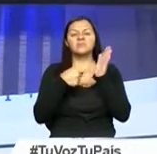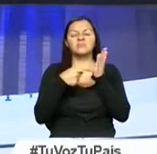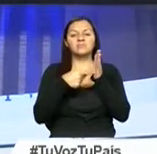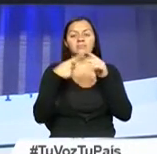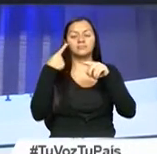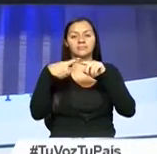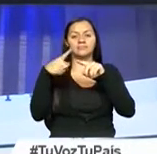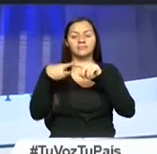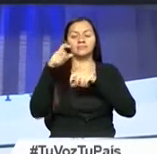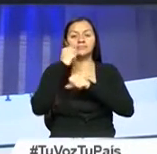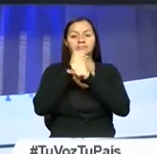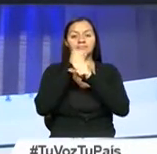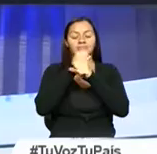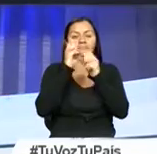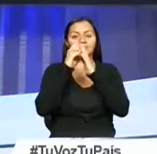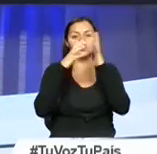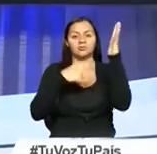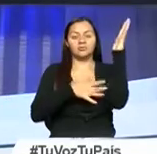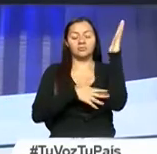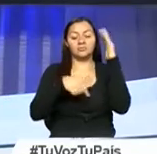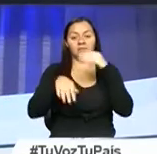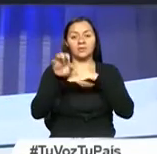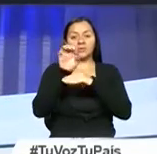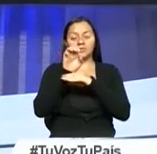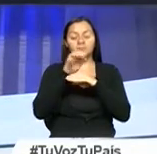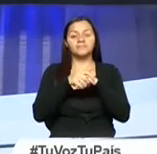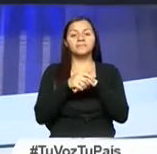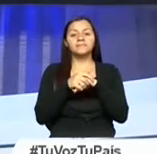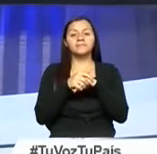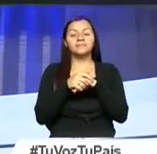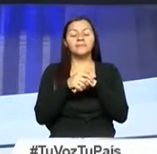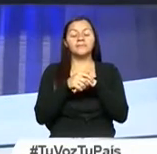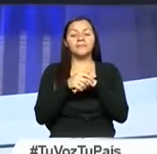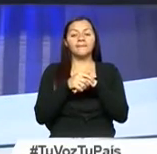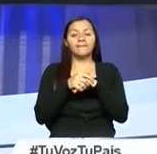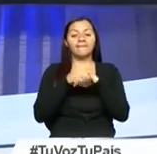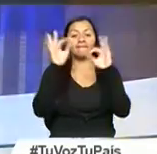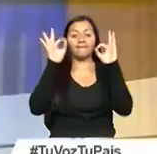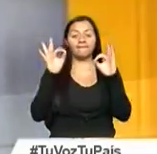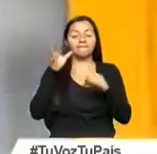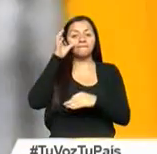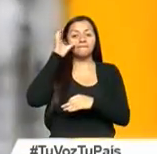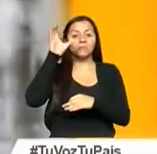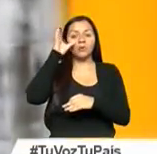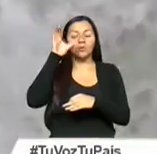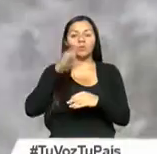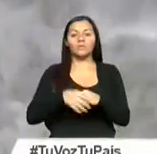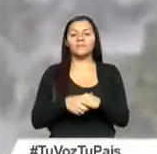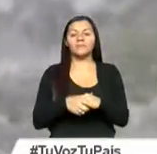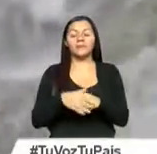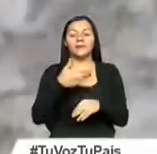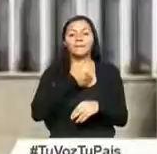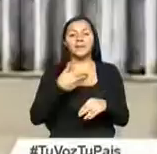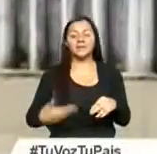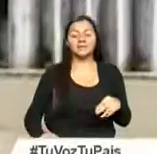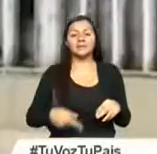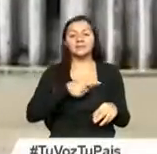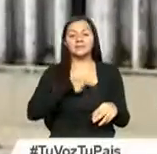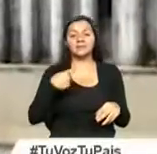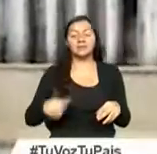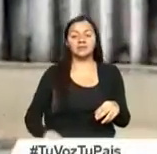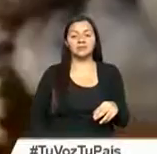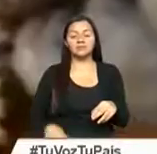mega obras más importantes del país, la hidroeléctrica Coca-Codo Sinclair. El presidente de China Xi Jinping